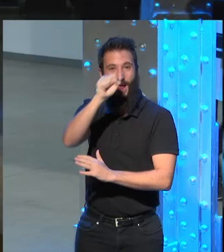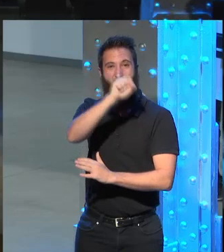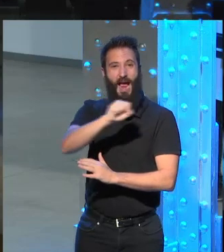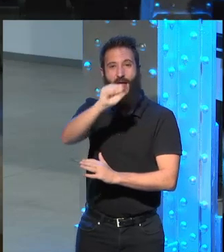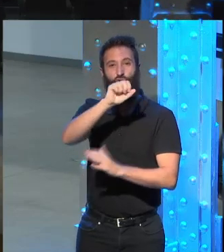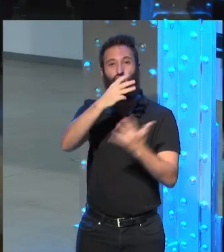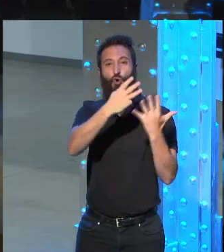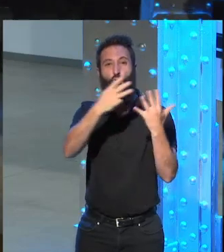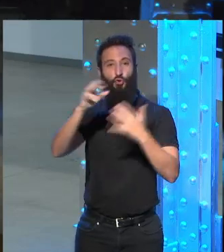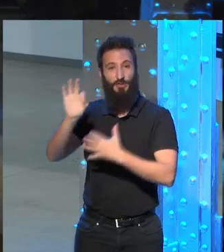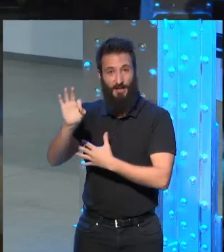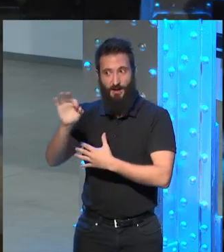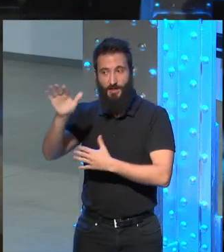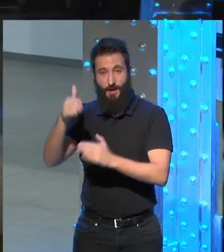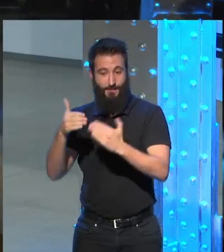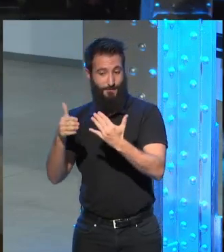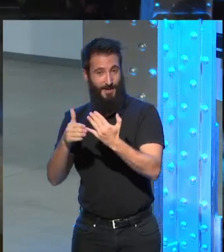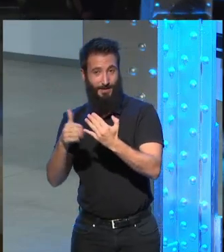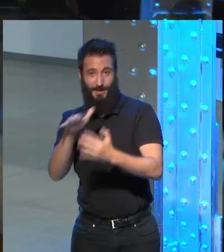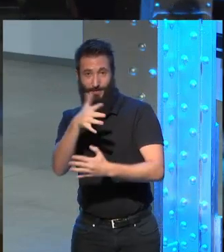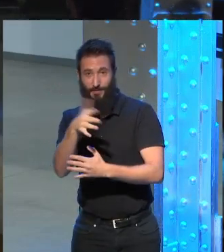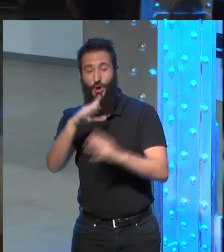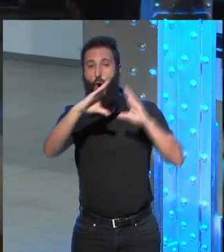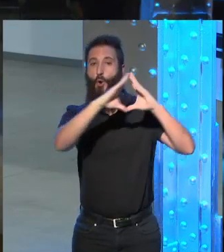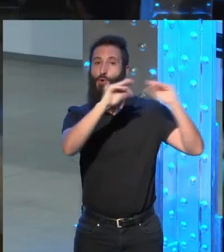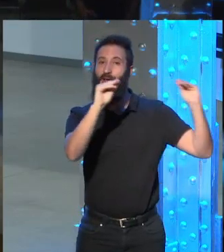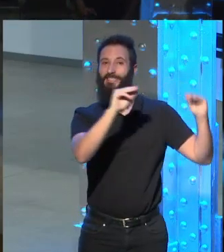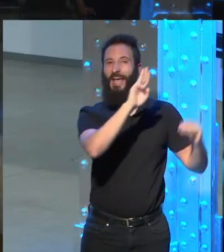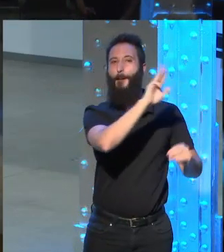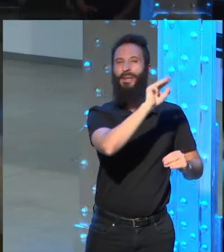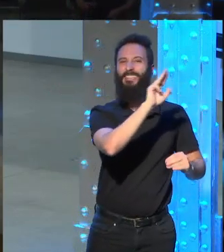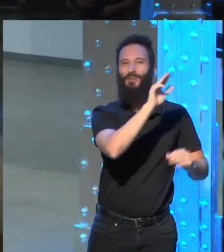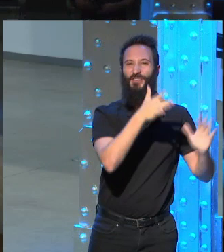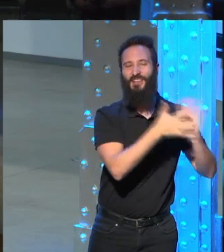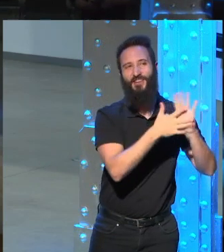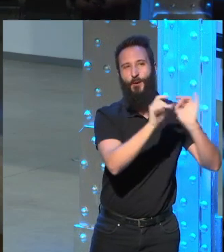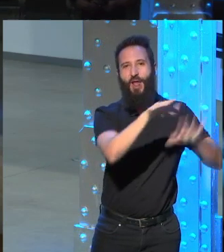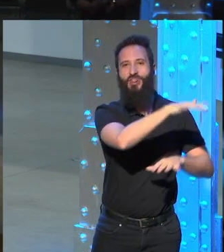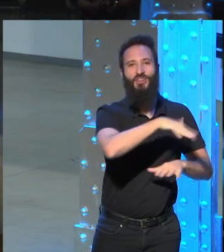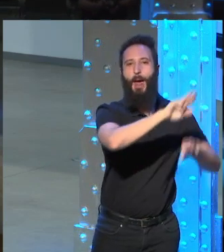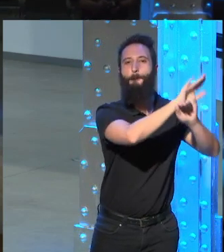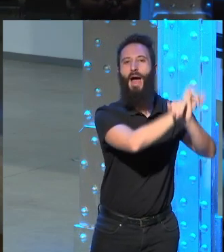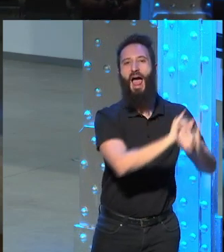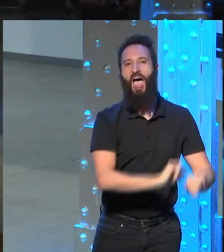80, a Princeton, que era un remanso de paz, donde